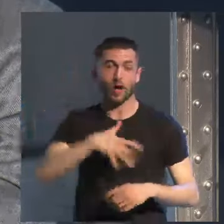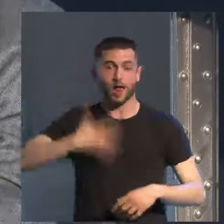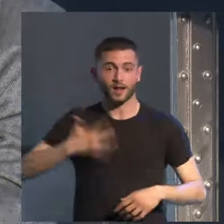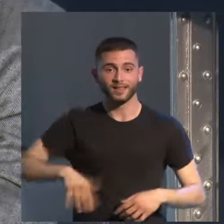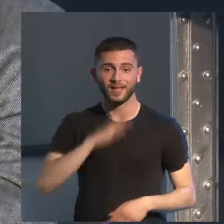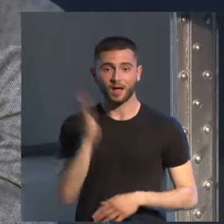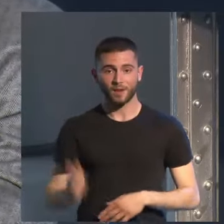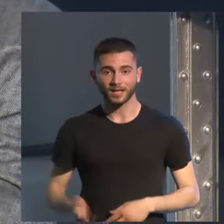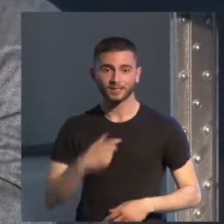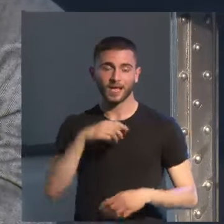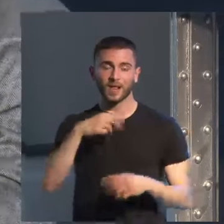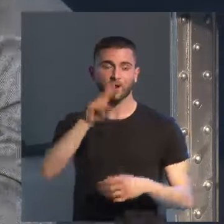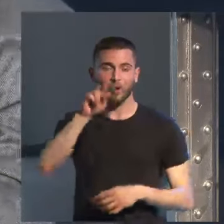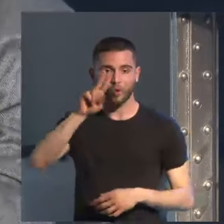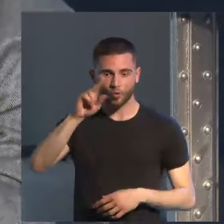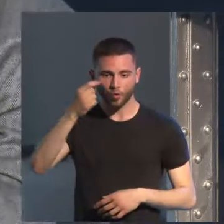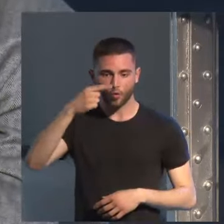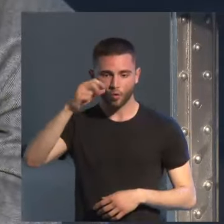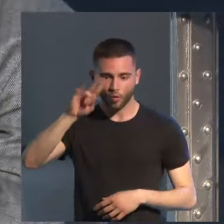España dos veces más, Alemania.